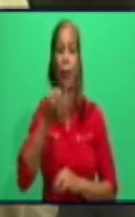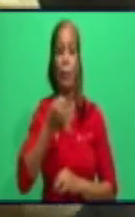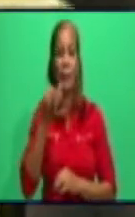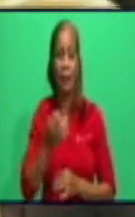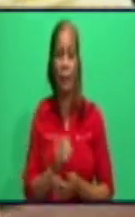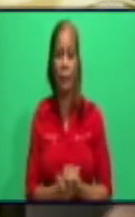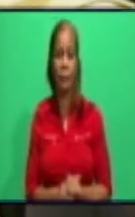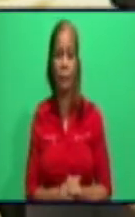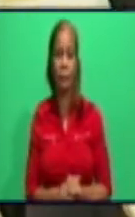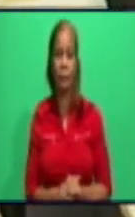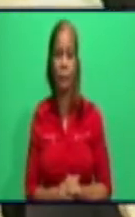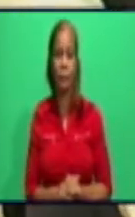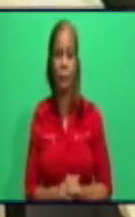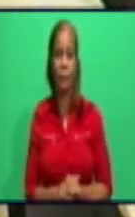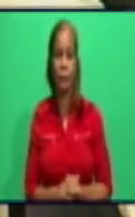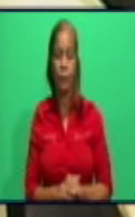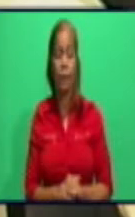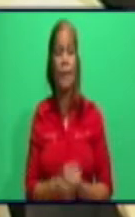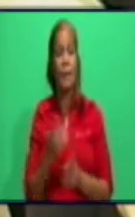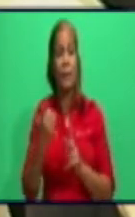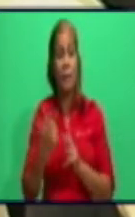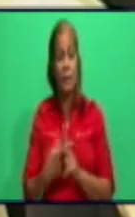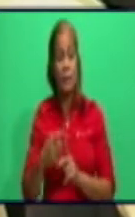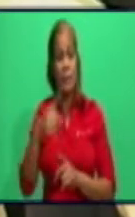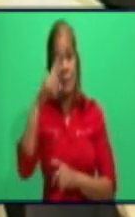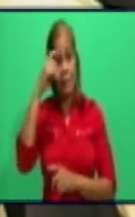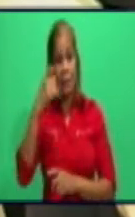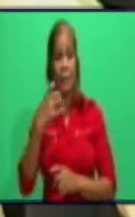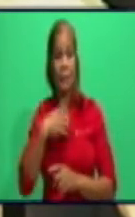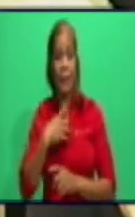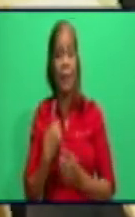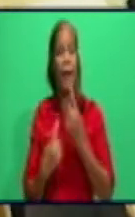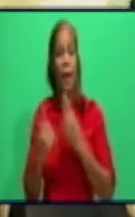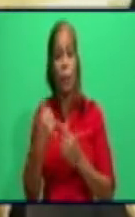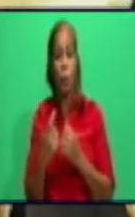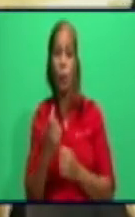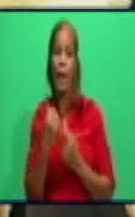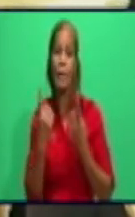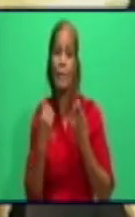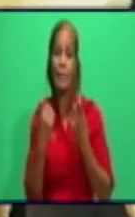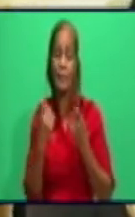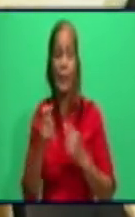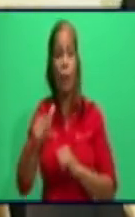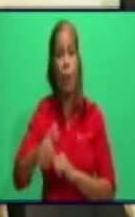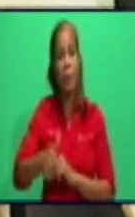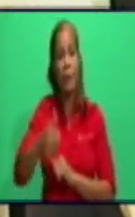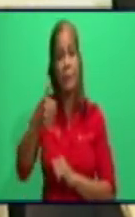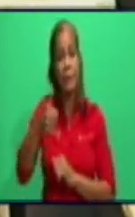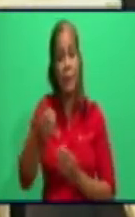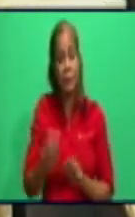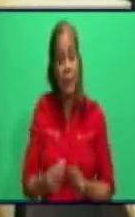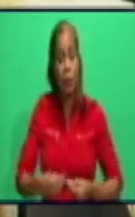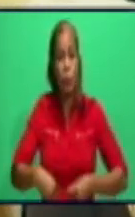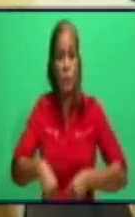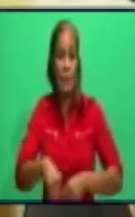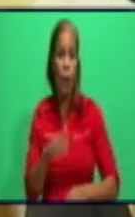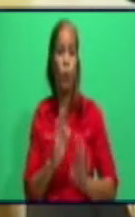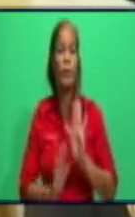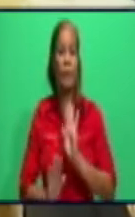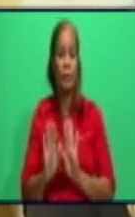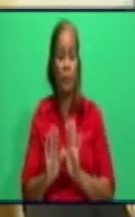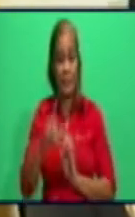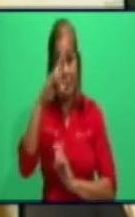facultad, de acuerdo a lo necesario, a imprescindible, los presidentes de la zona de defensa. O si alguna